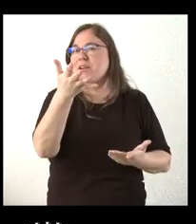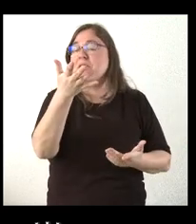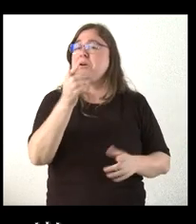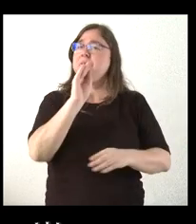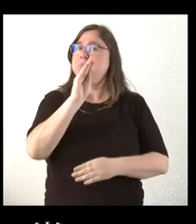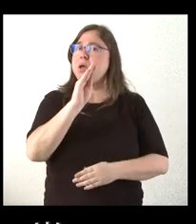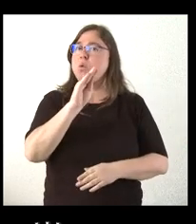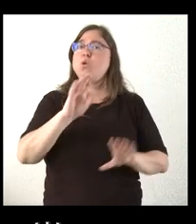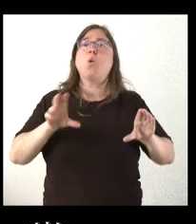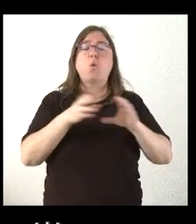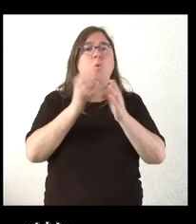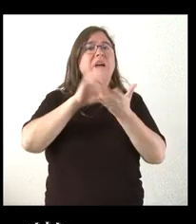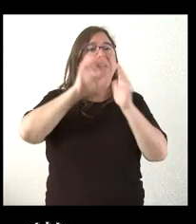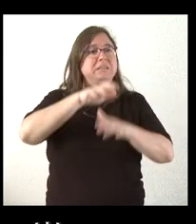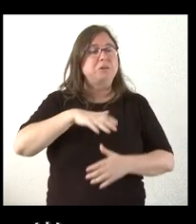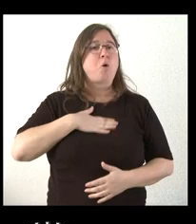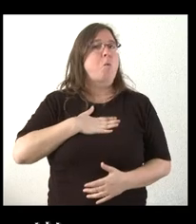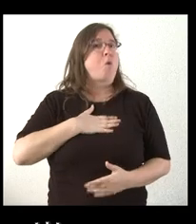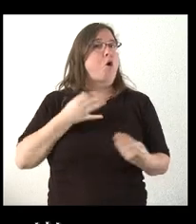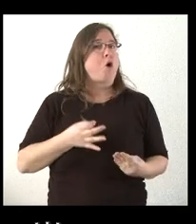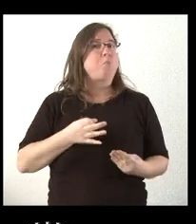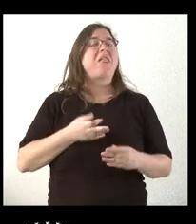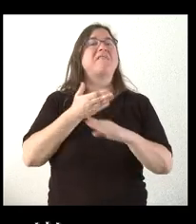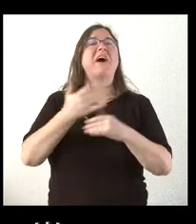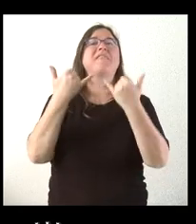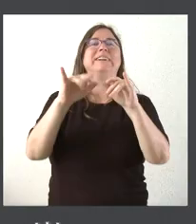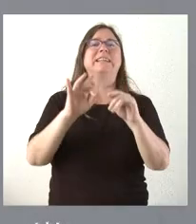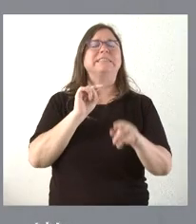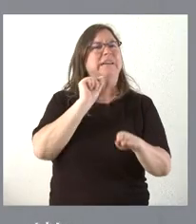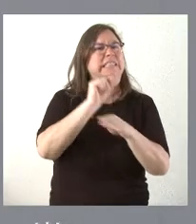una celebración en la que suele ser el centro de las críticas. Gracias.